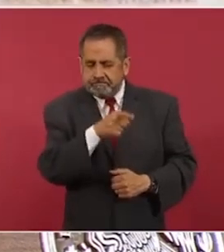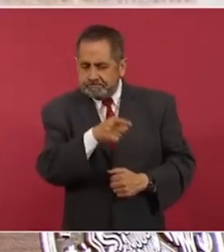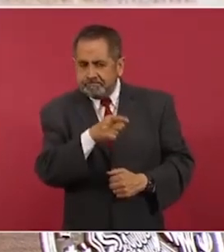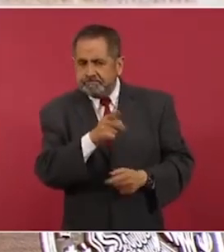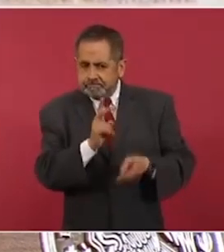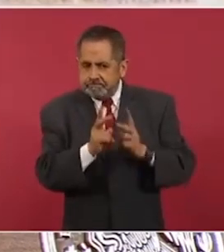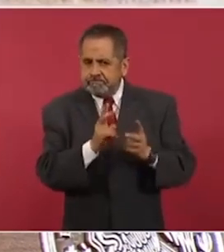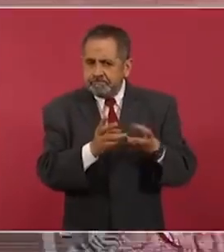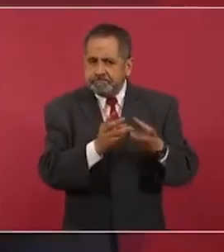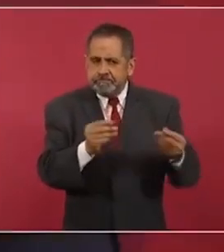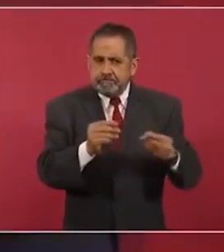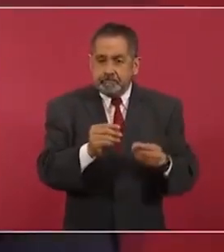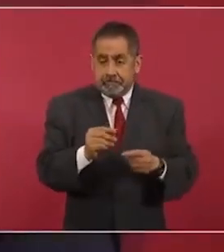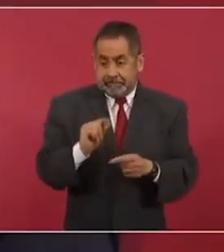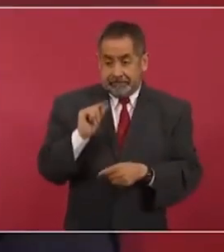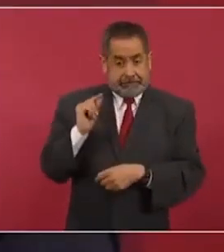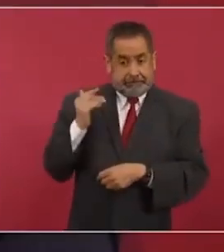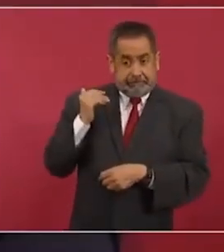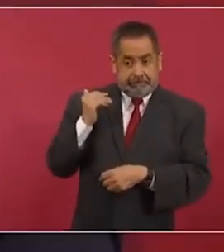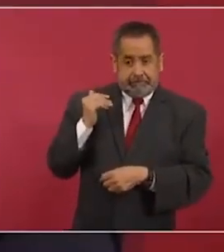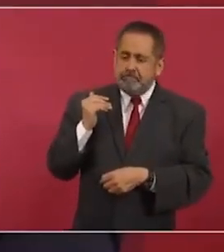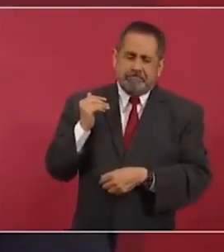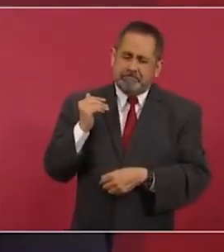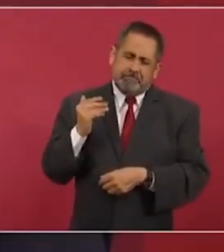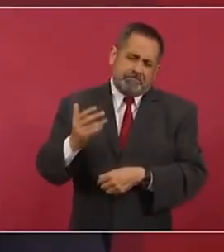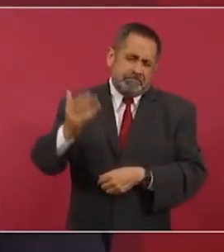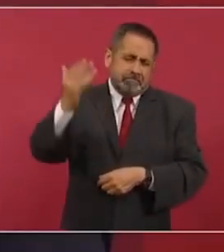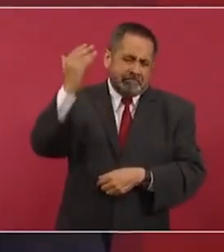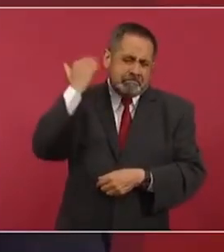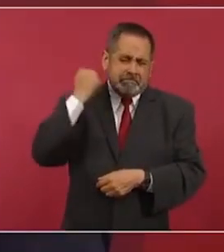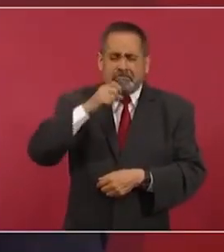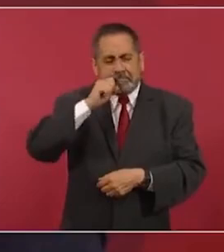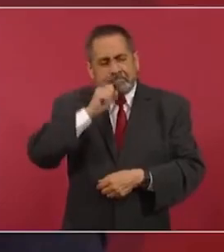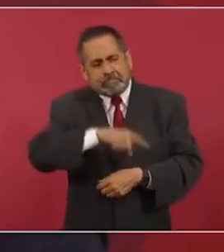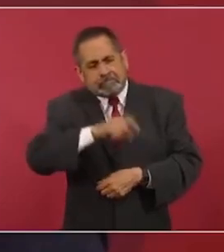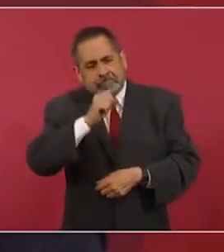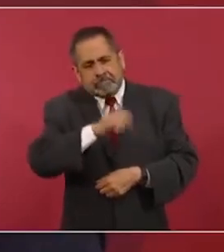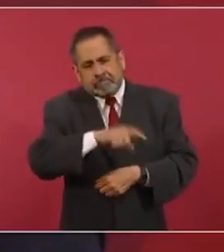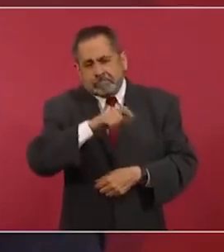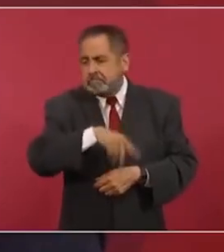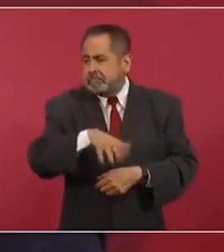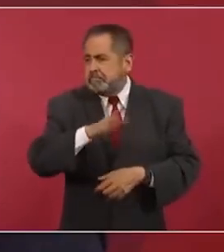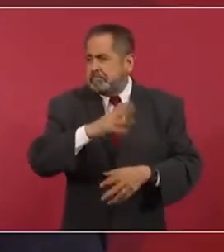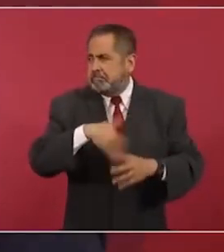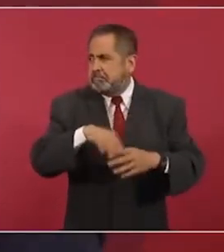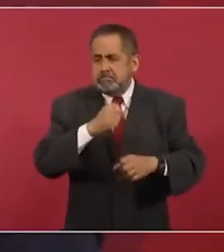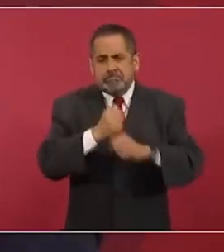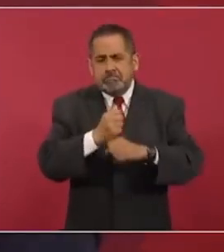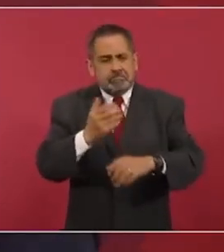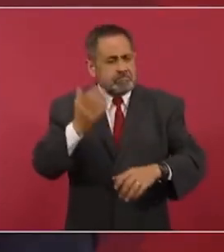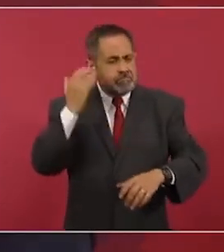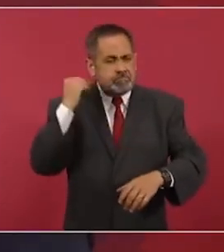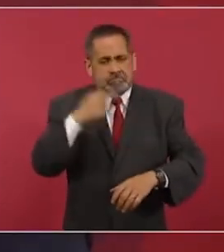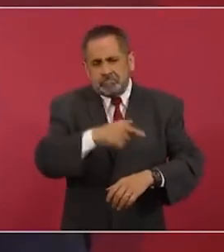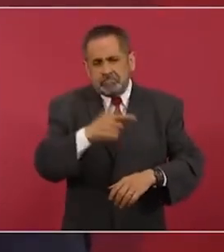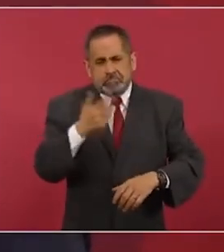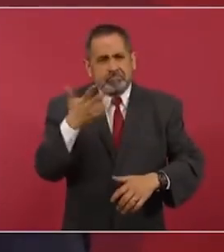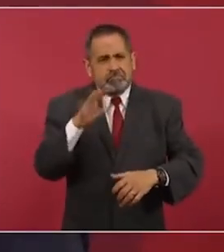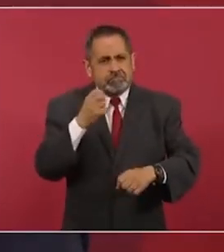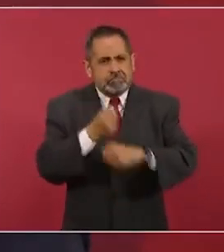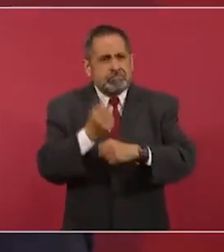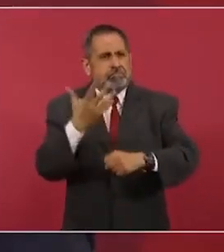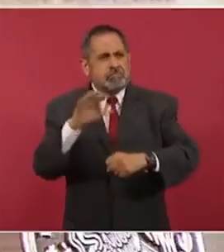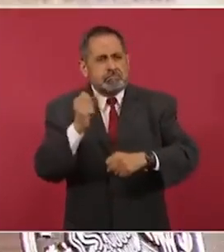no nuevo, lleva décadas,